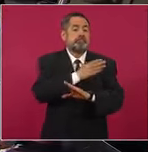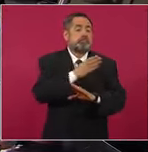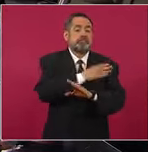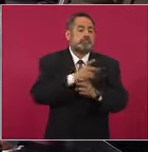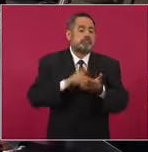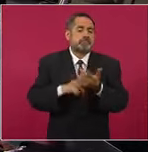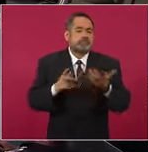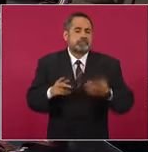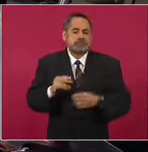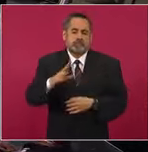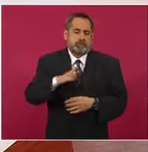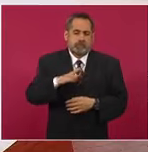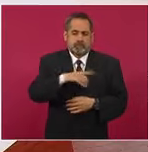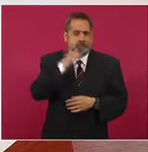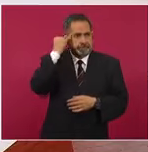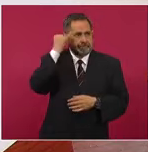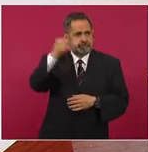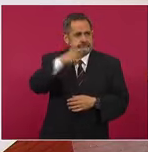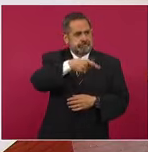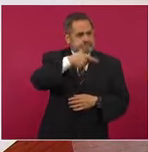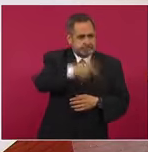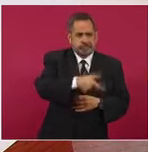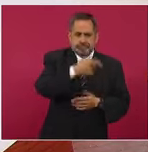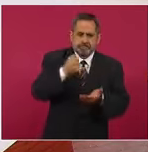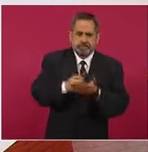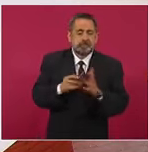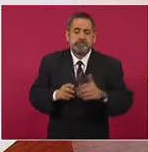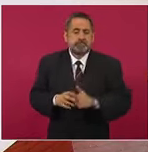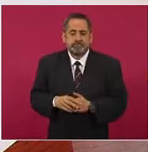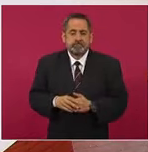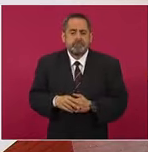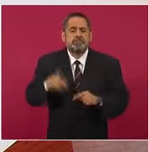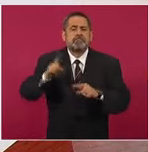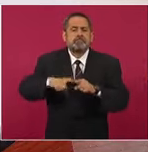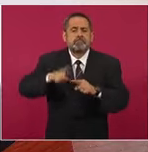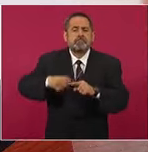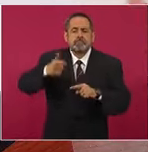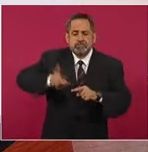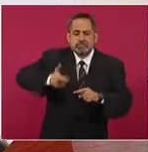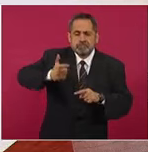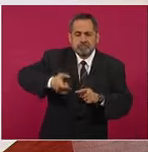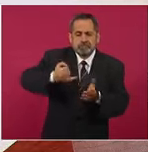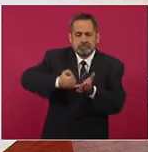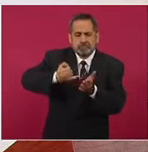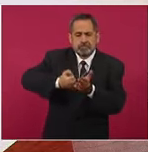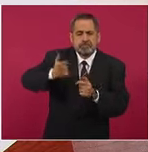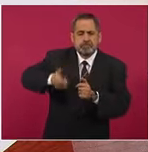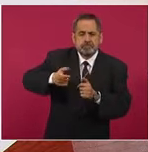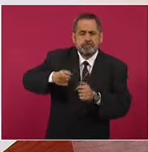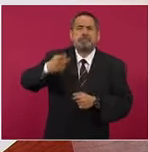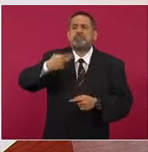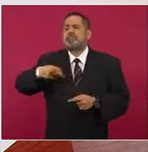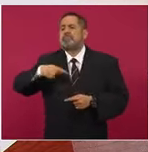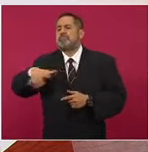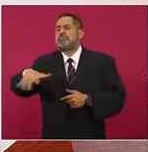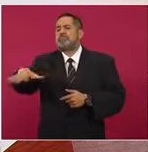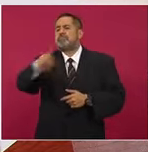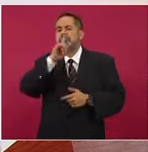no había esta política. ¿Quiénes pagaban los impuestos? Pues el pueblo raso,